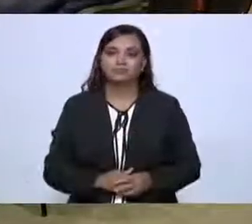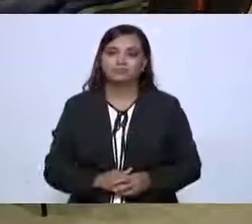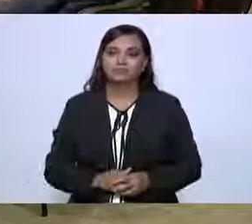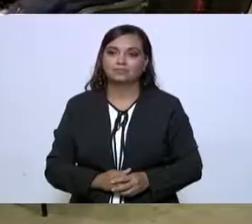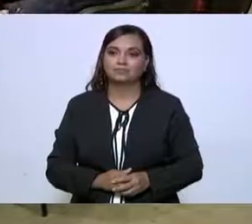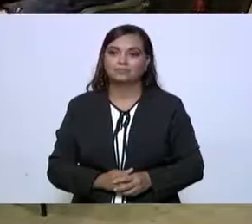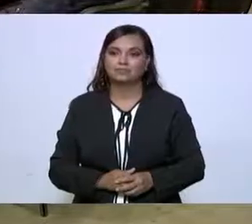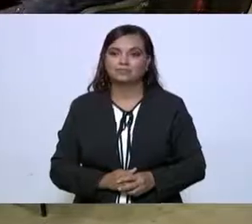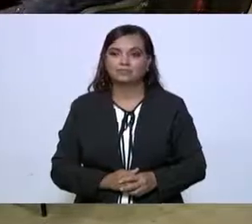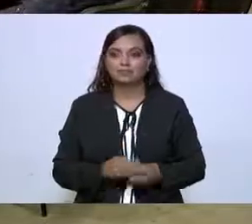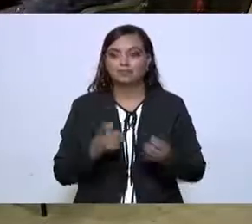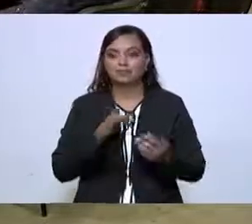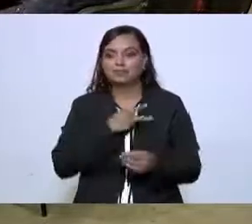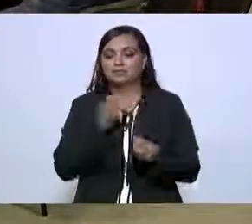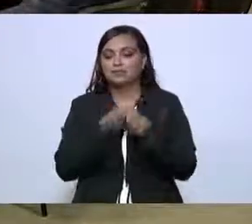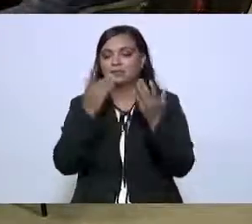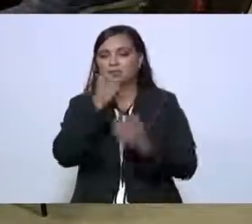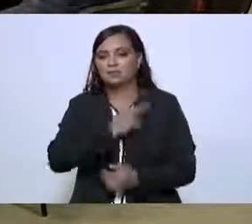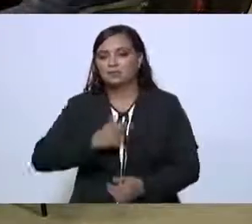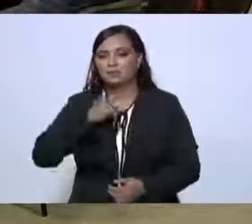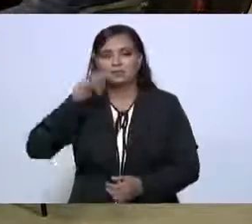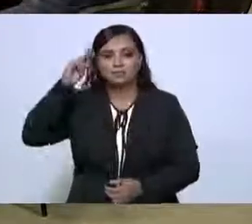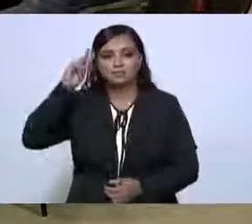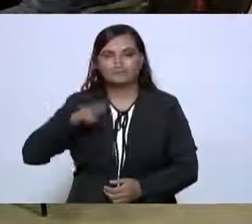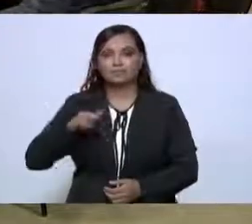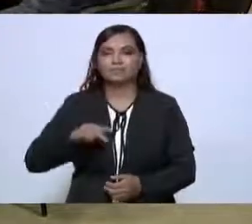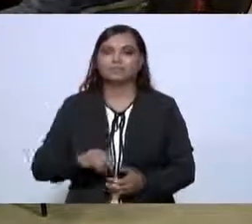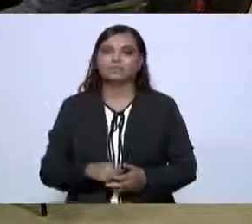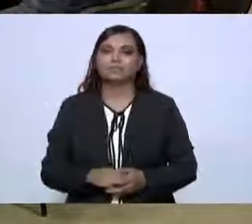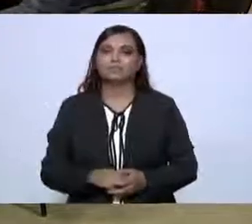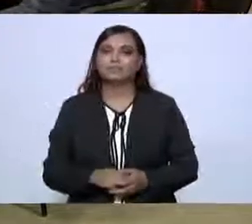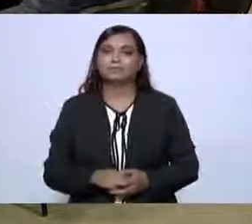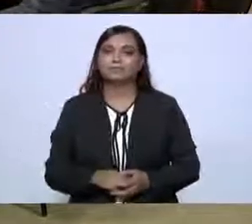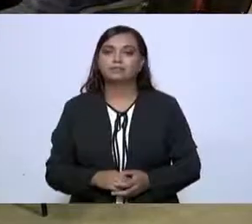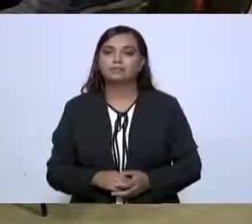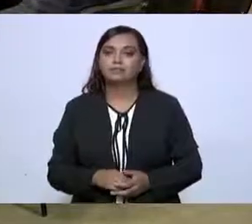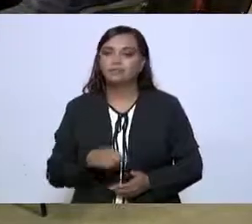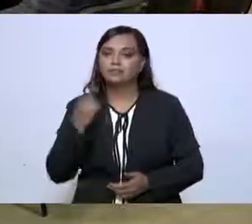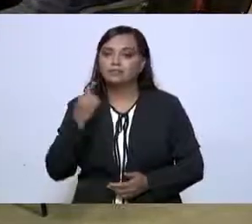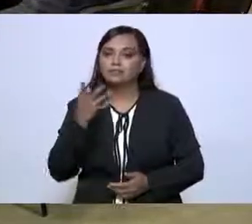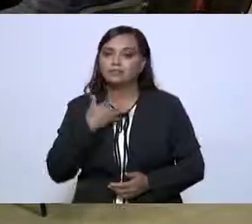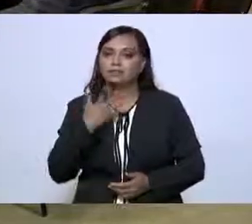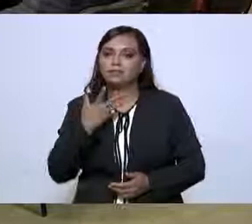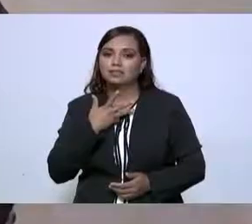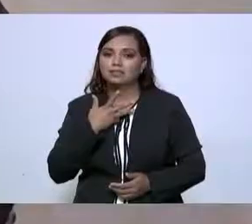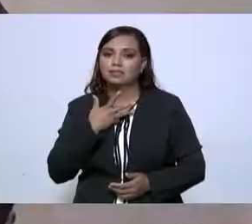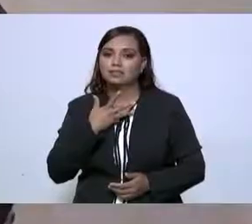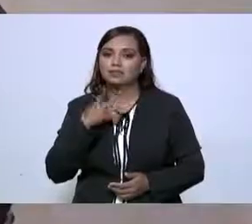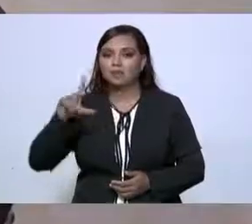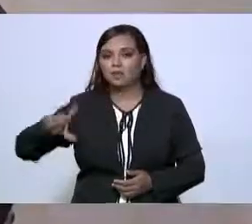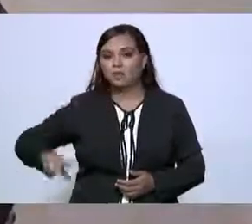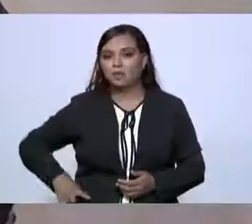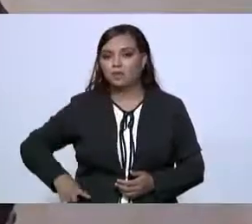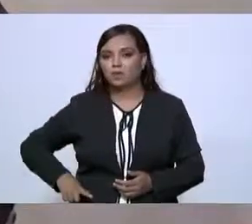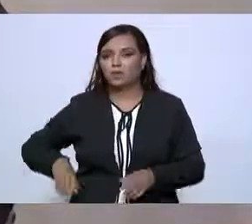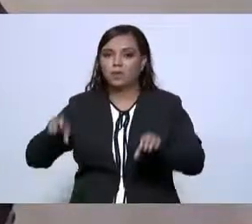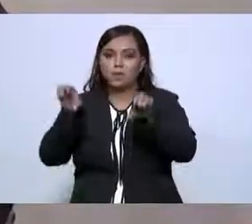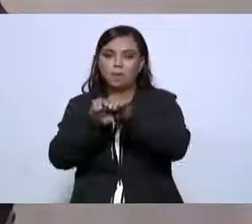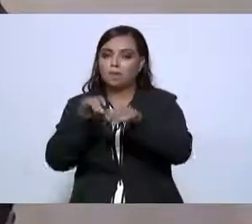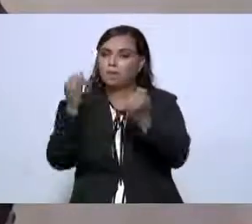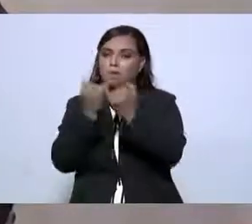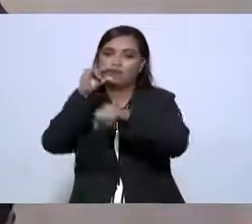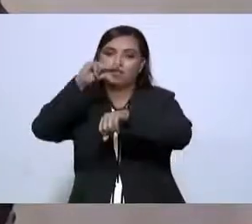porque me da mucho gusto, la verdad, que tengan un gobernador como el doctor